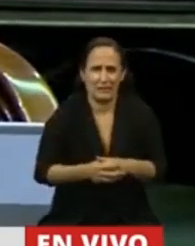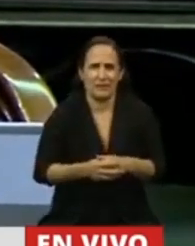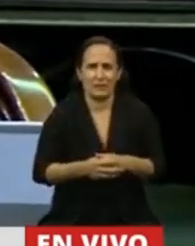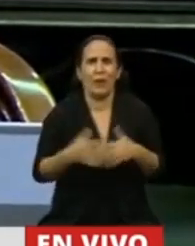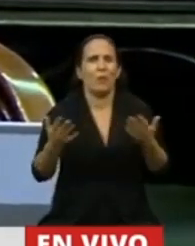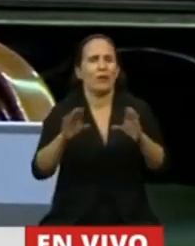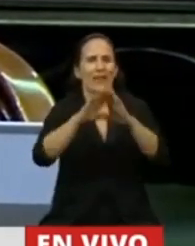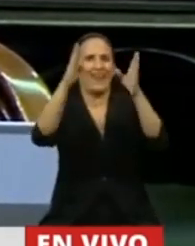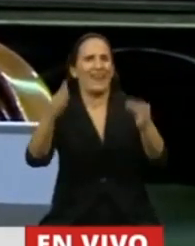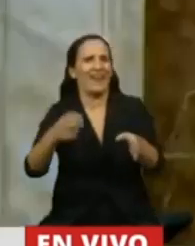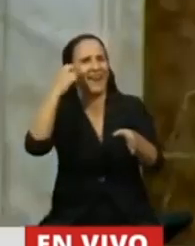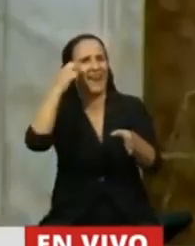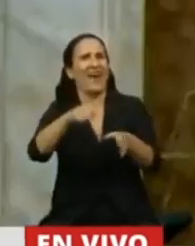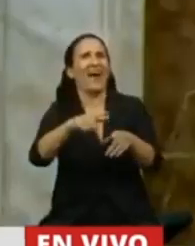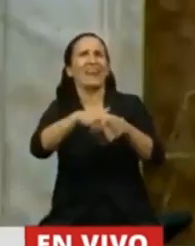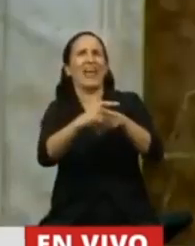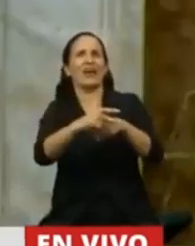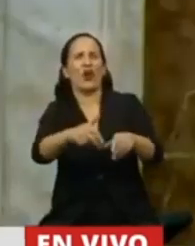que el Parlamento viva de la tecnología.